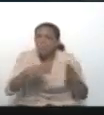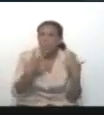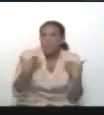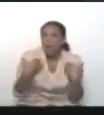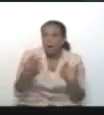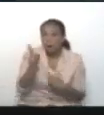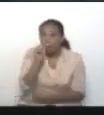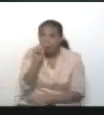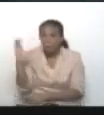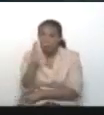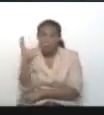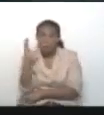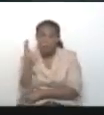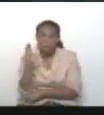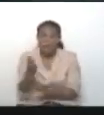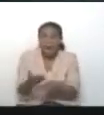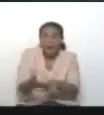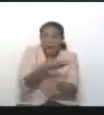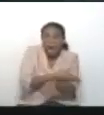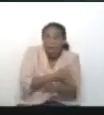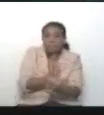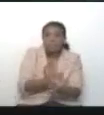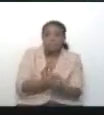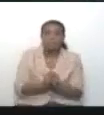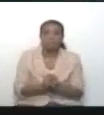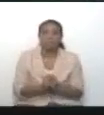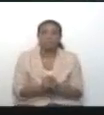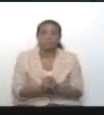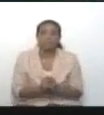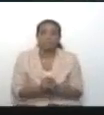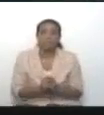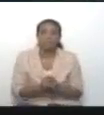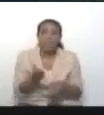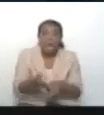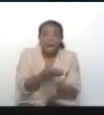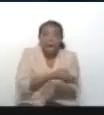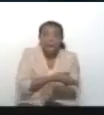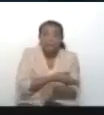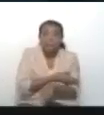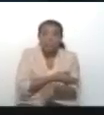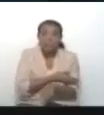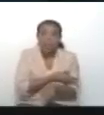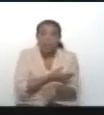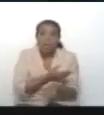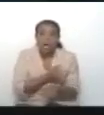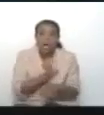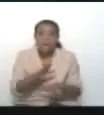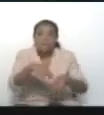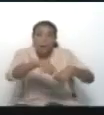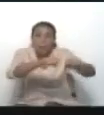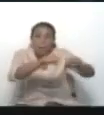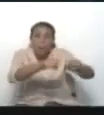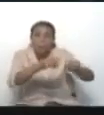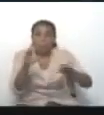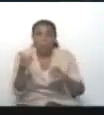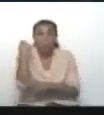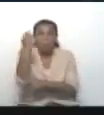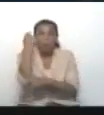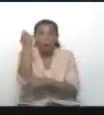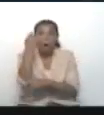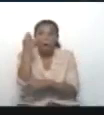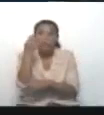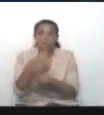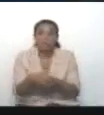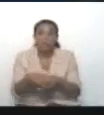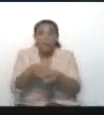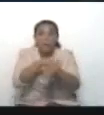Estos colombianos se le aparecieron a él dos veces, por lo menos. Una vez que lo mandamos a una misión a San Juan de los Morros. Y estaba en